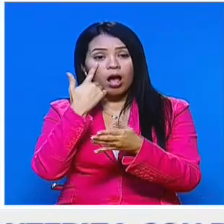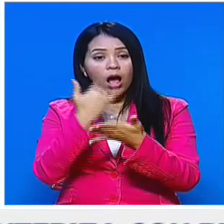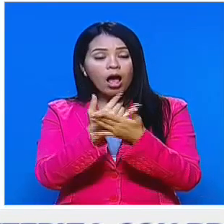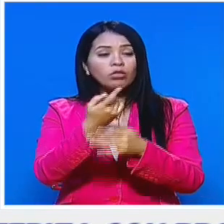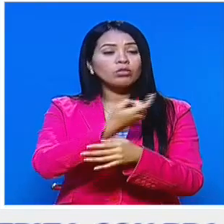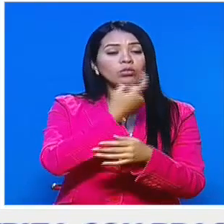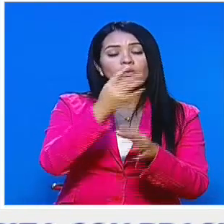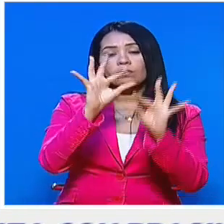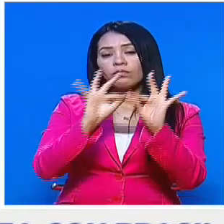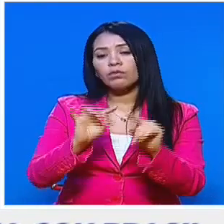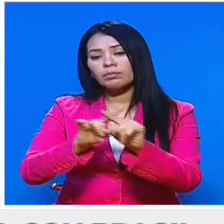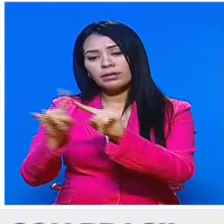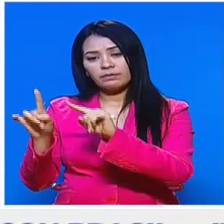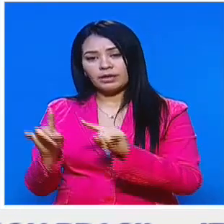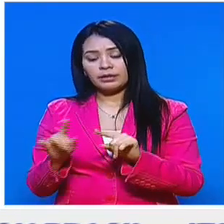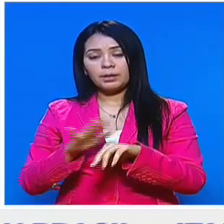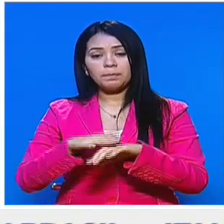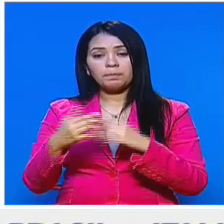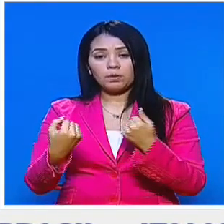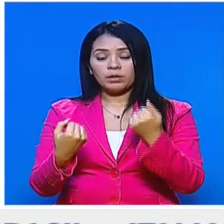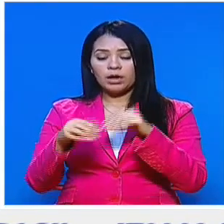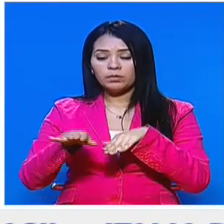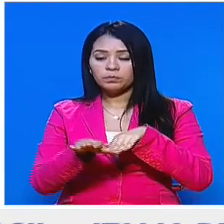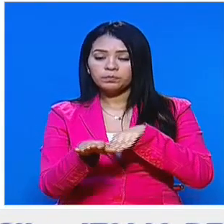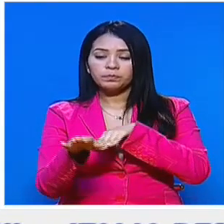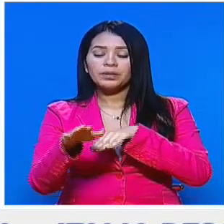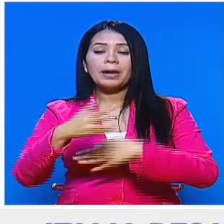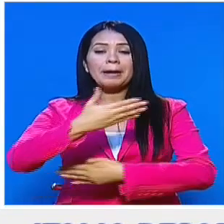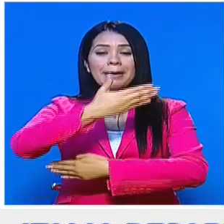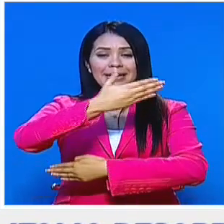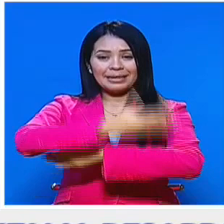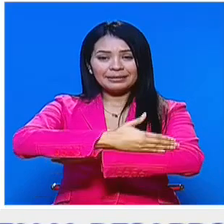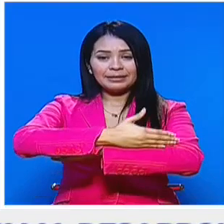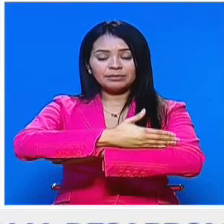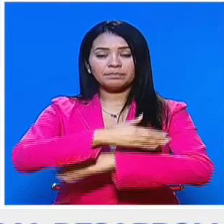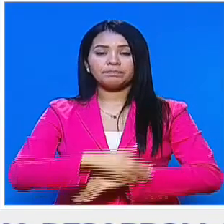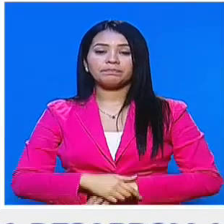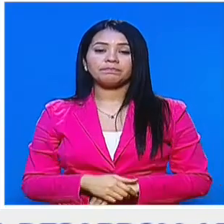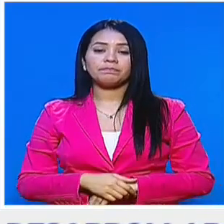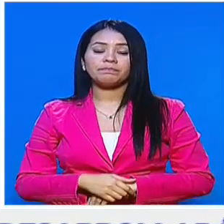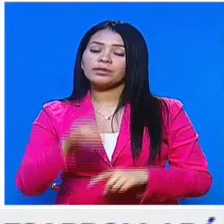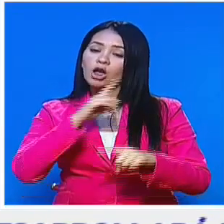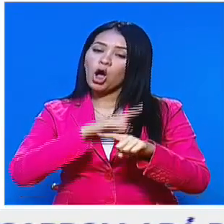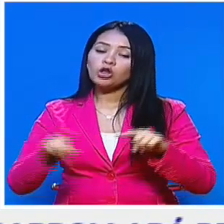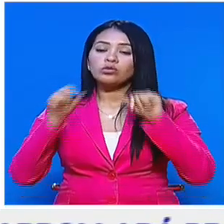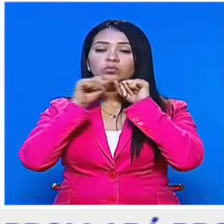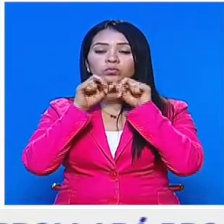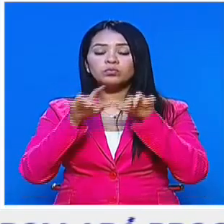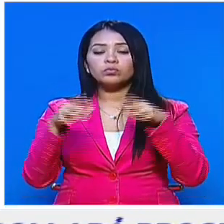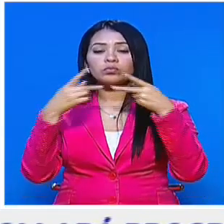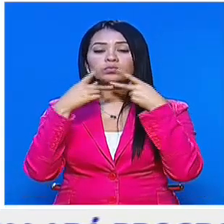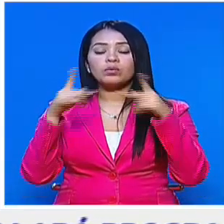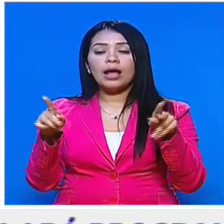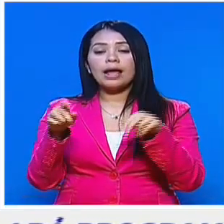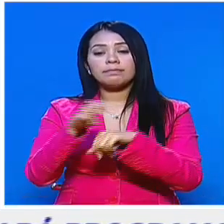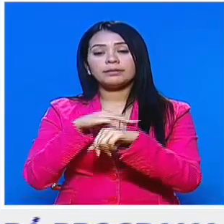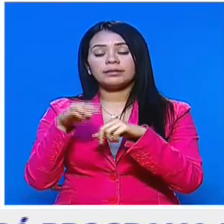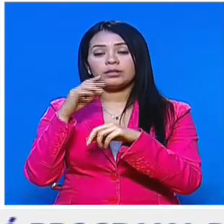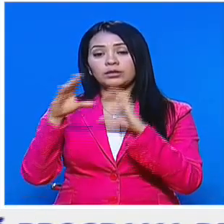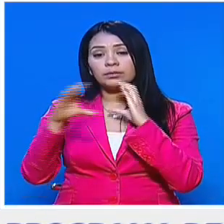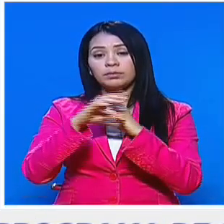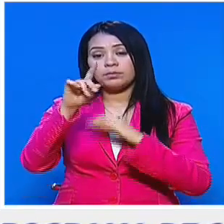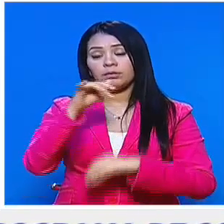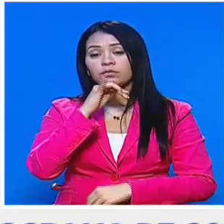pues el paso de vehículos estará completamente restringido. En otro comunicado, el Ministerio de Transporte también informó